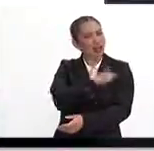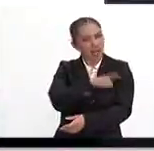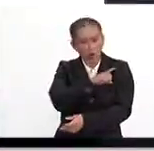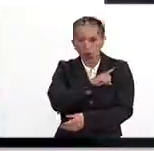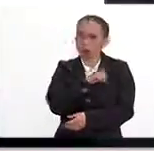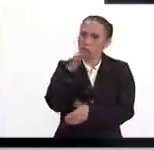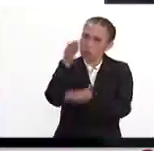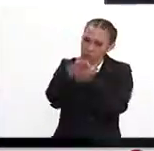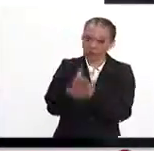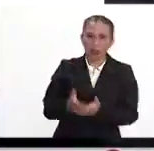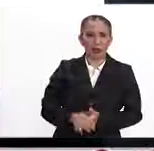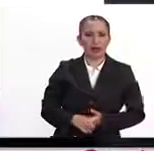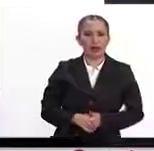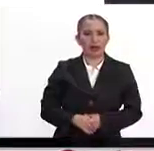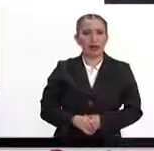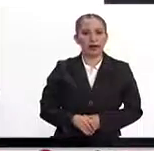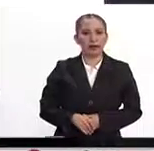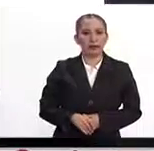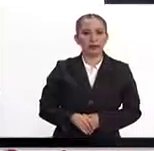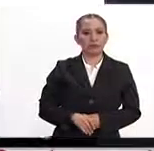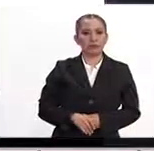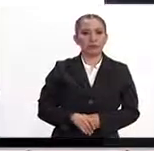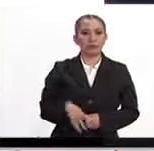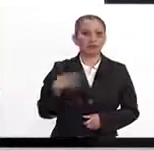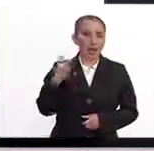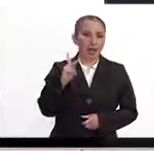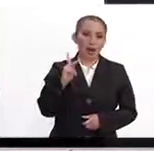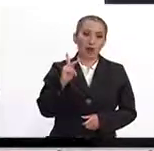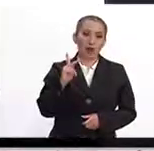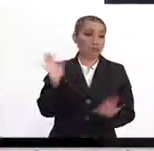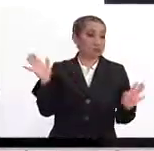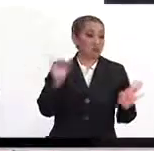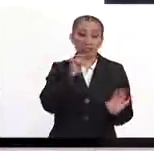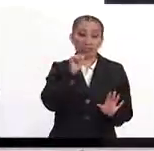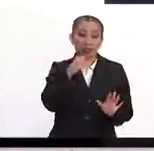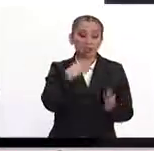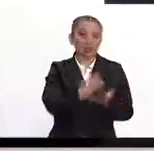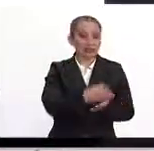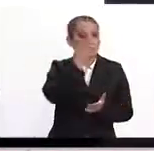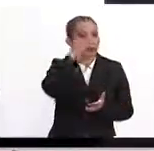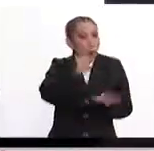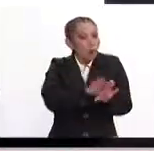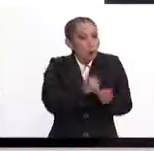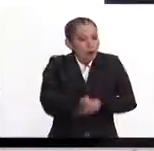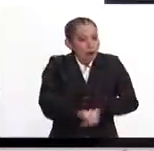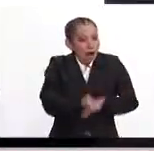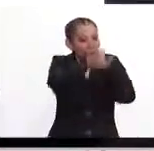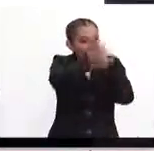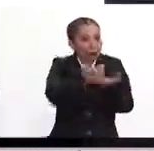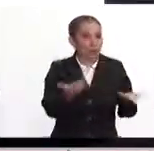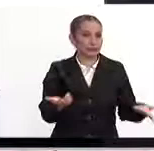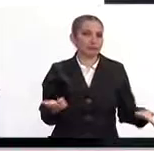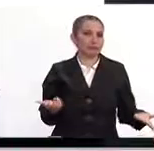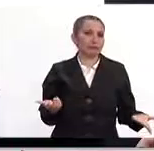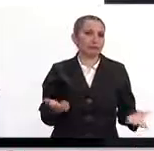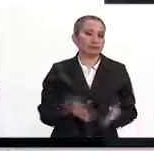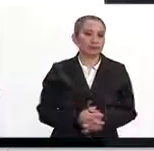la medicina preventiva, pero si ya no hay nada que hacer, también saber cómo responder.